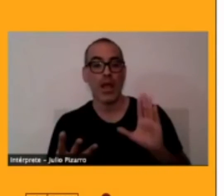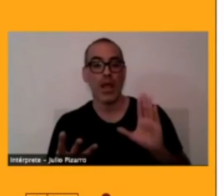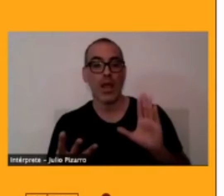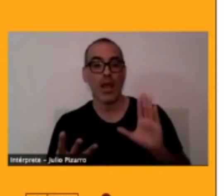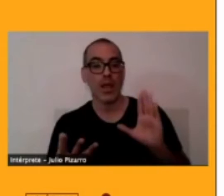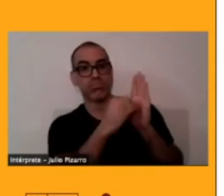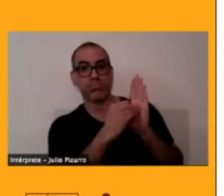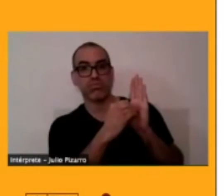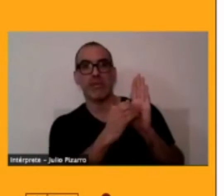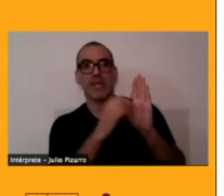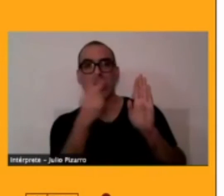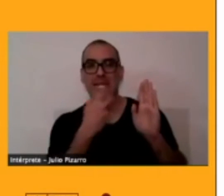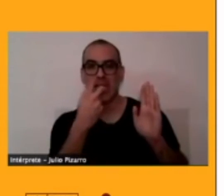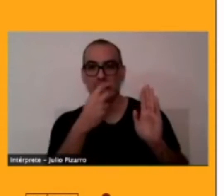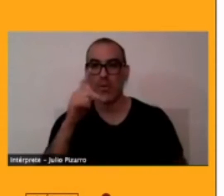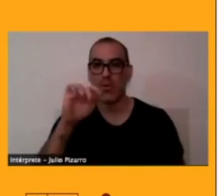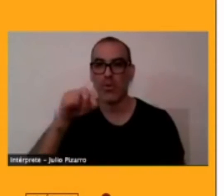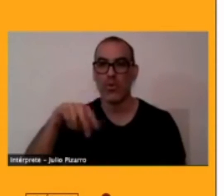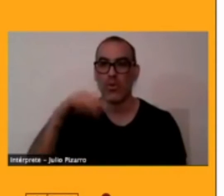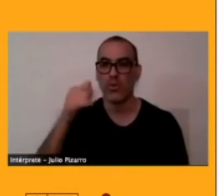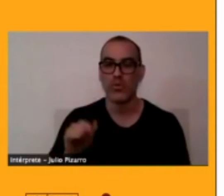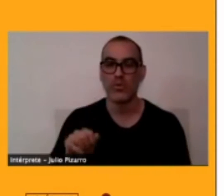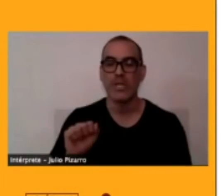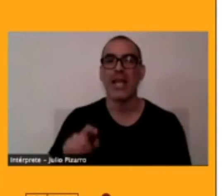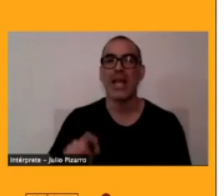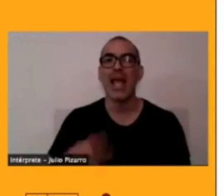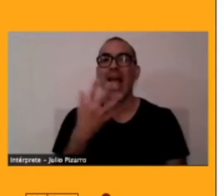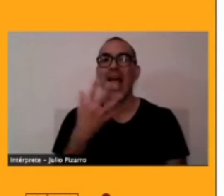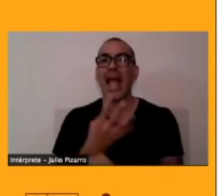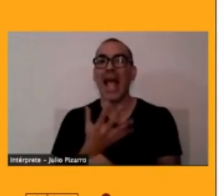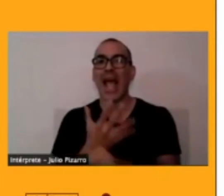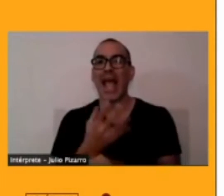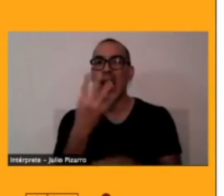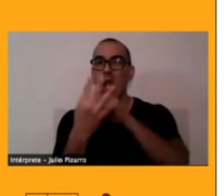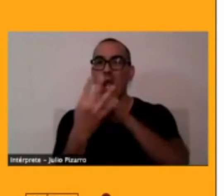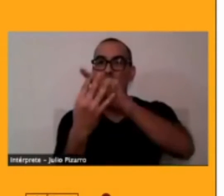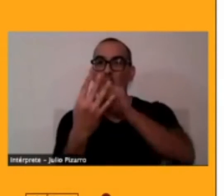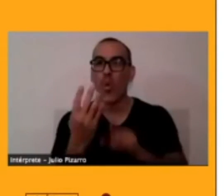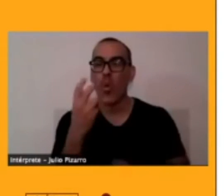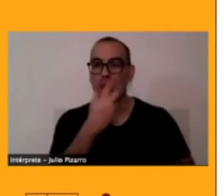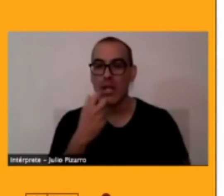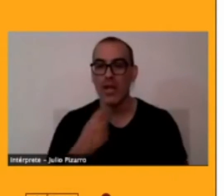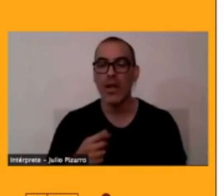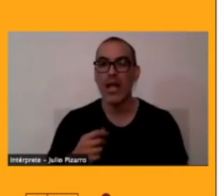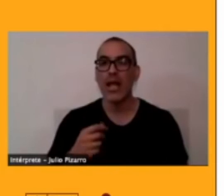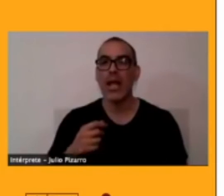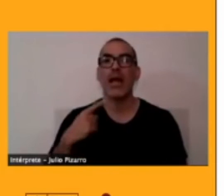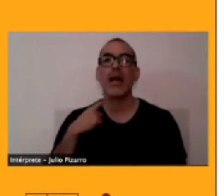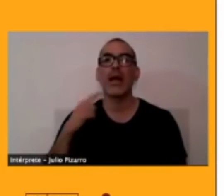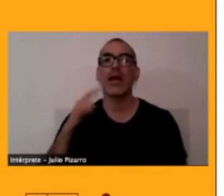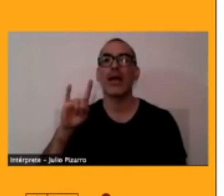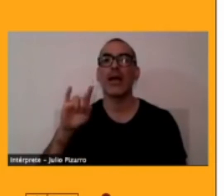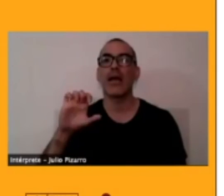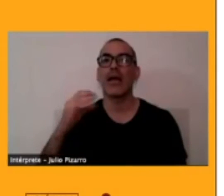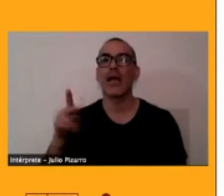en esos planes y programas. El Quechua, el Aymara, el Mapuzungun y el Rapanui